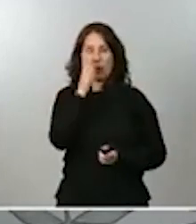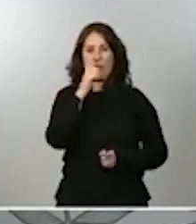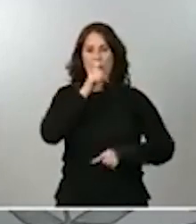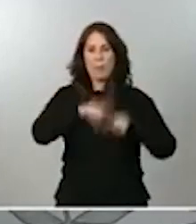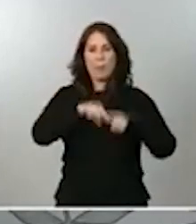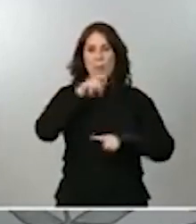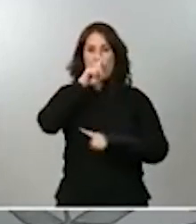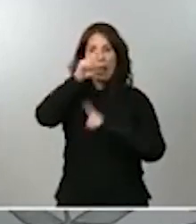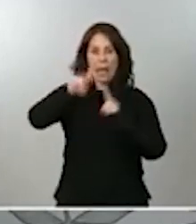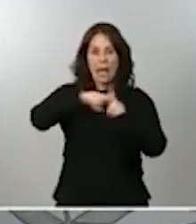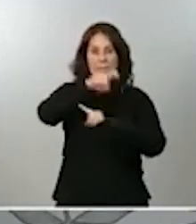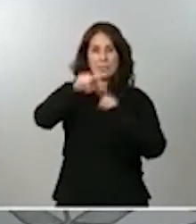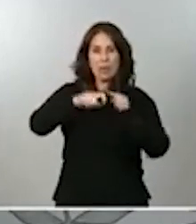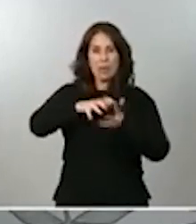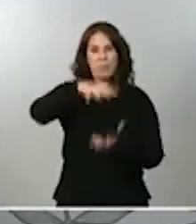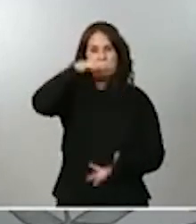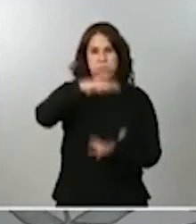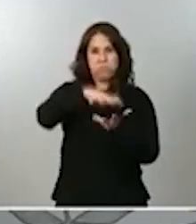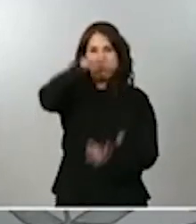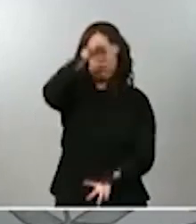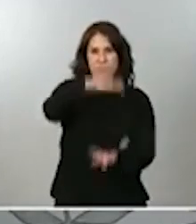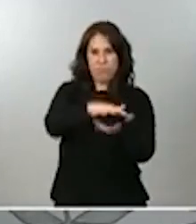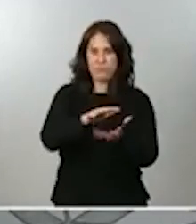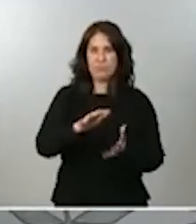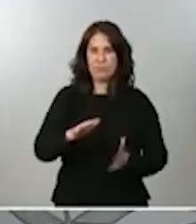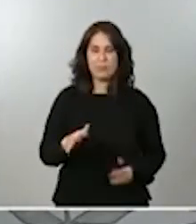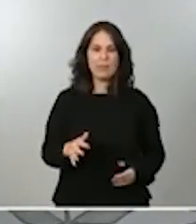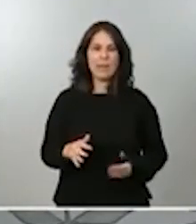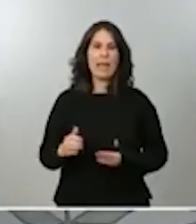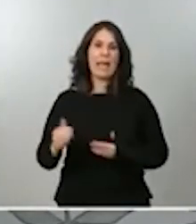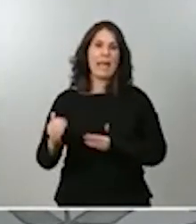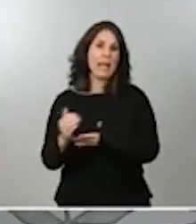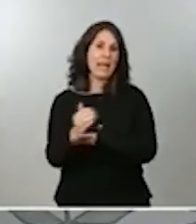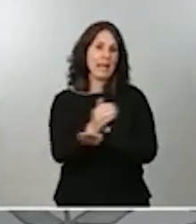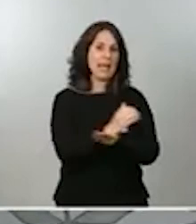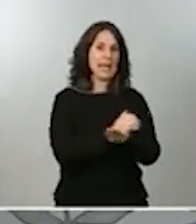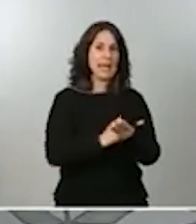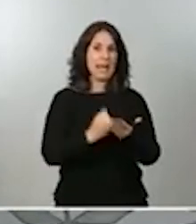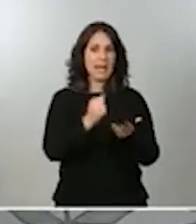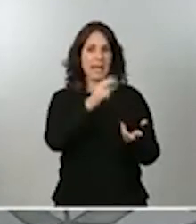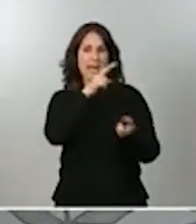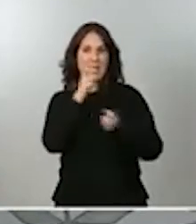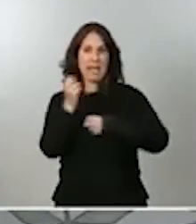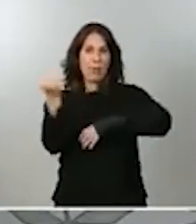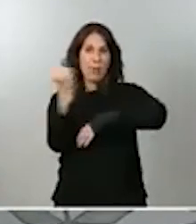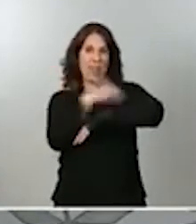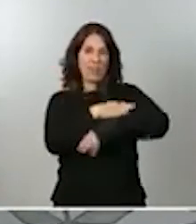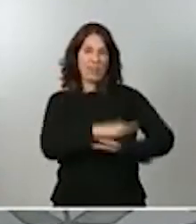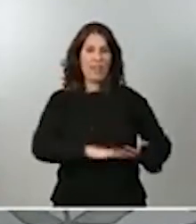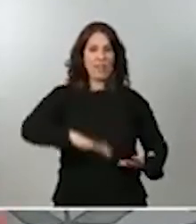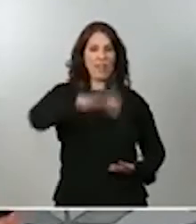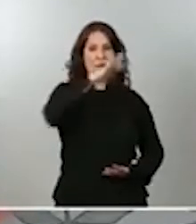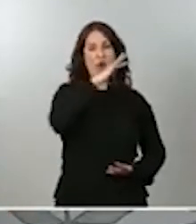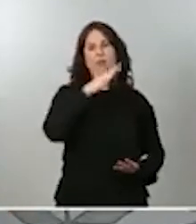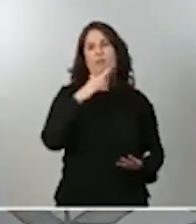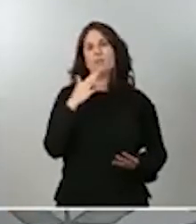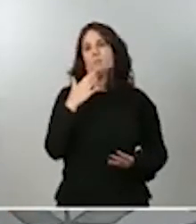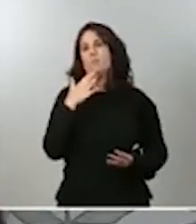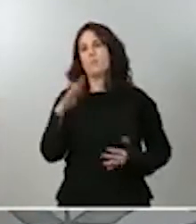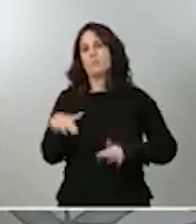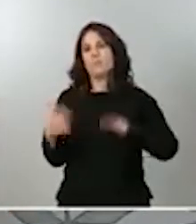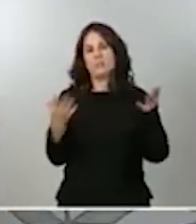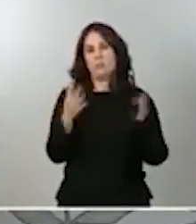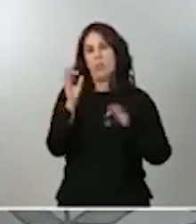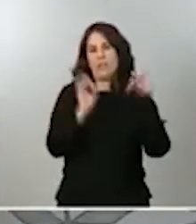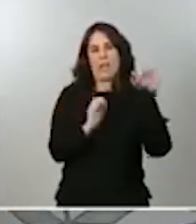porcentaje sobre la recaudación en cifras quizás absolutas un porcentaje pequeño respecto